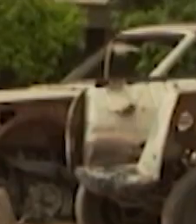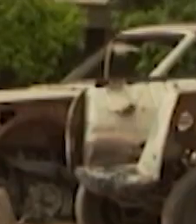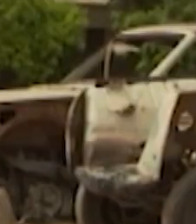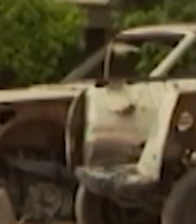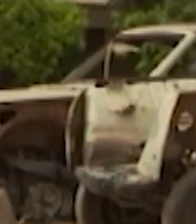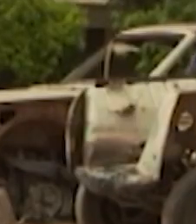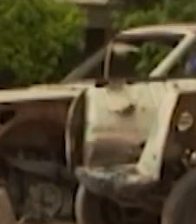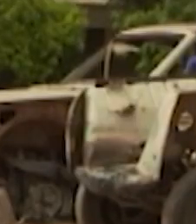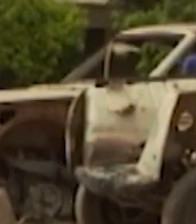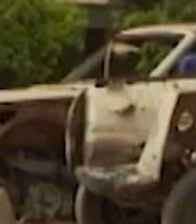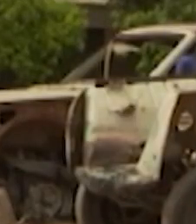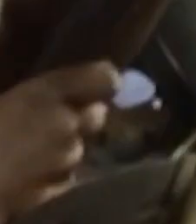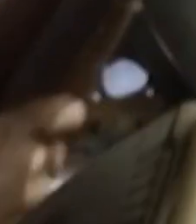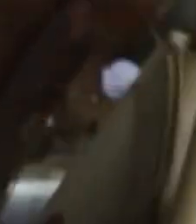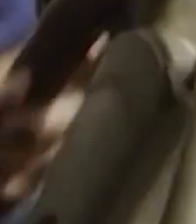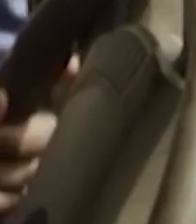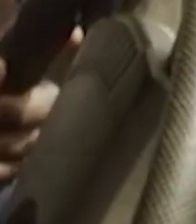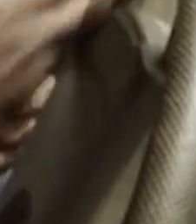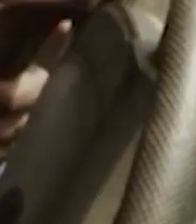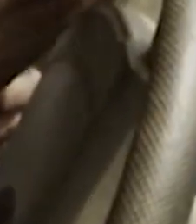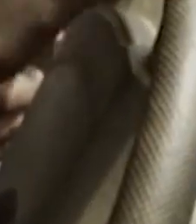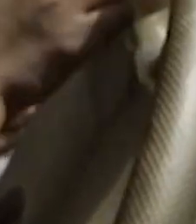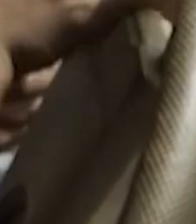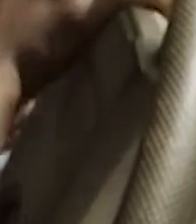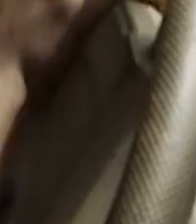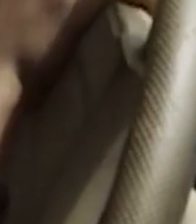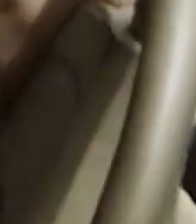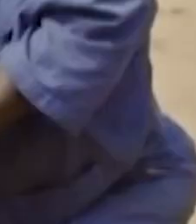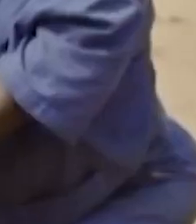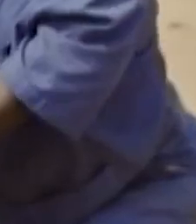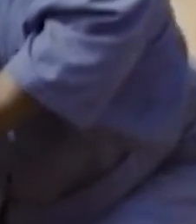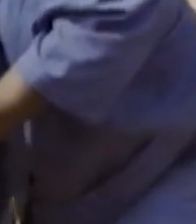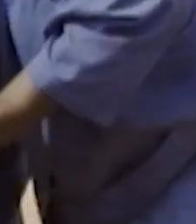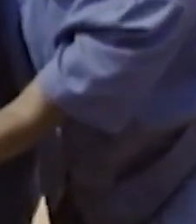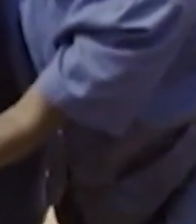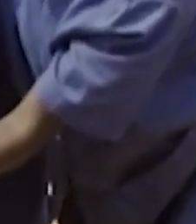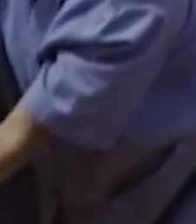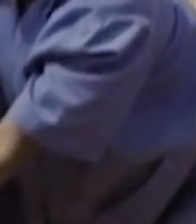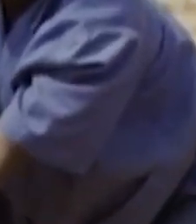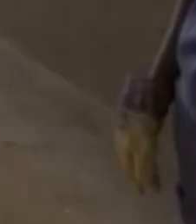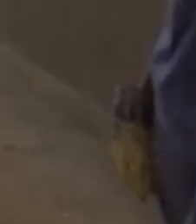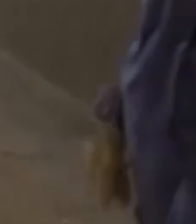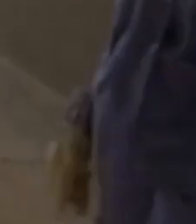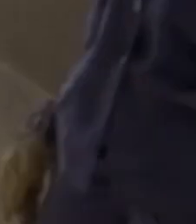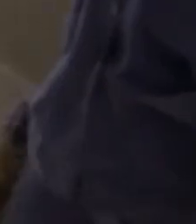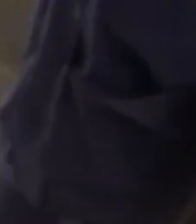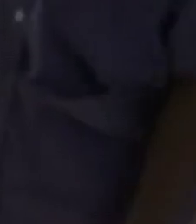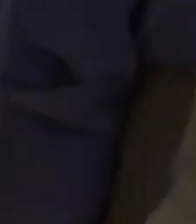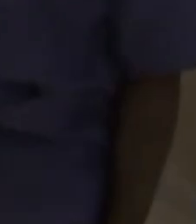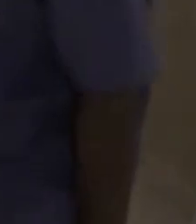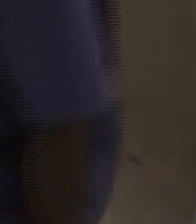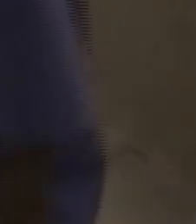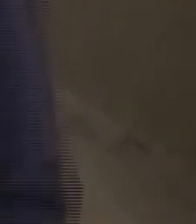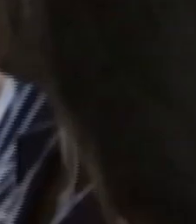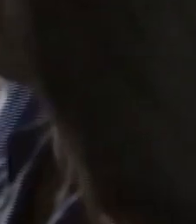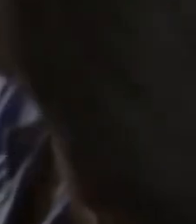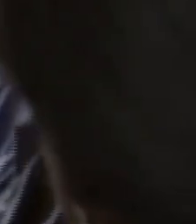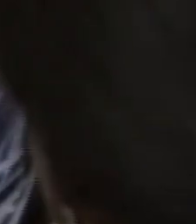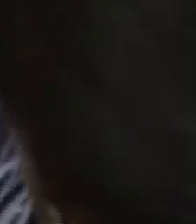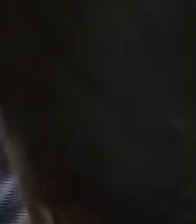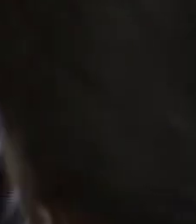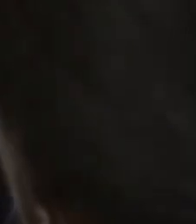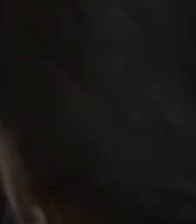la capital de Burkina Paso, se reúnen en el Centro de Educación Feminista para estudiar y así convertirse en